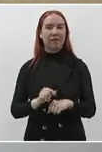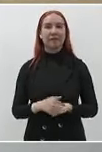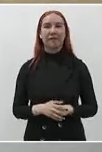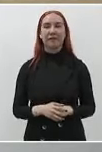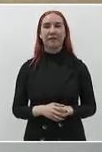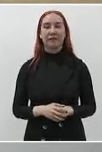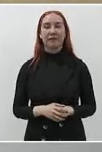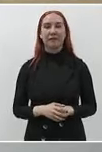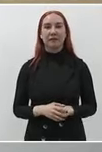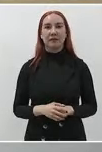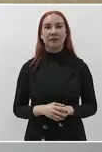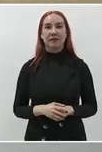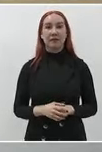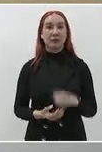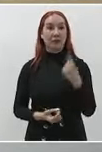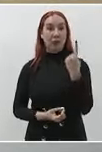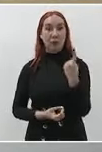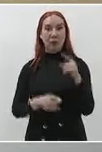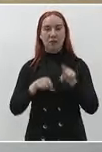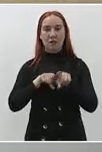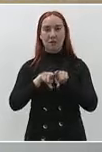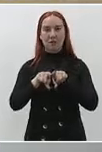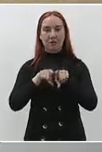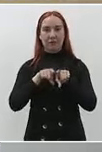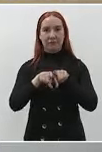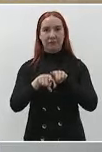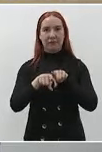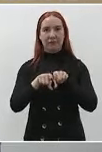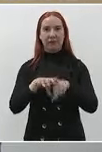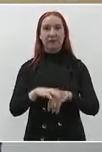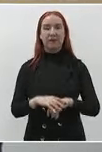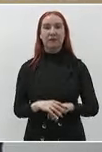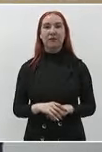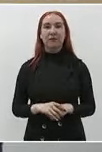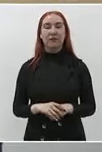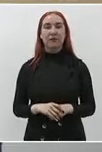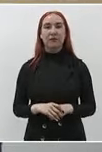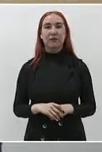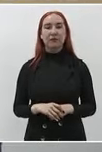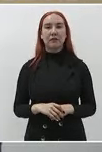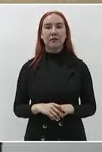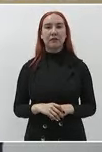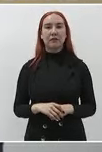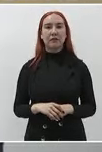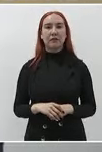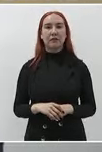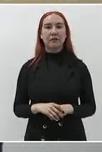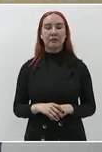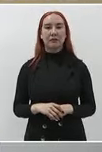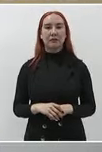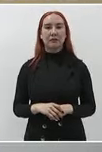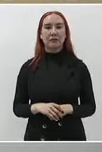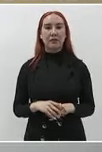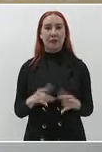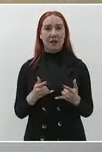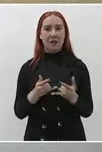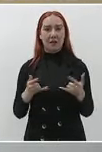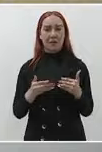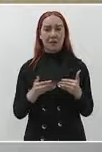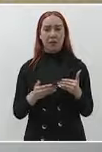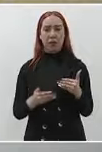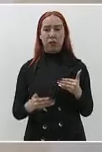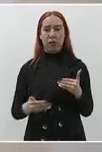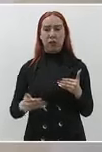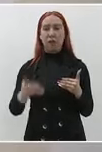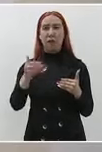que es su historia una enseñanza de